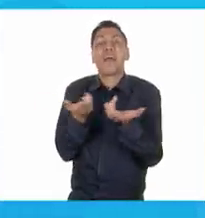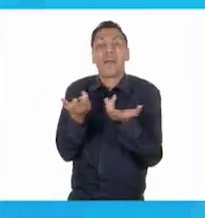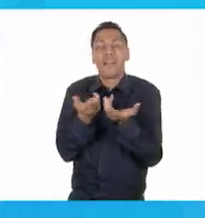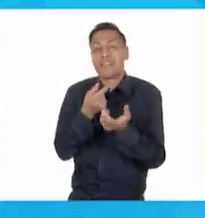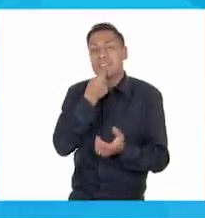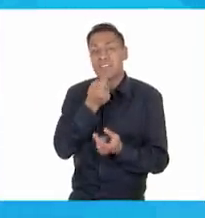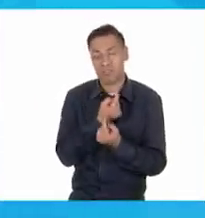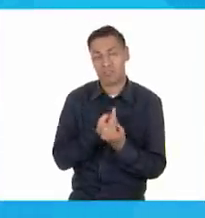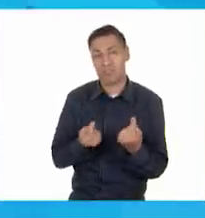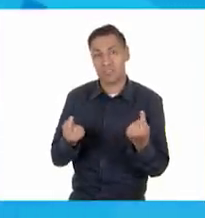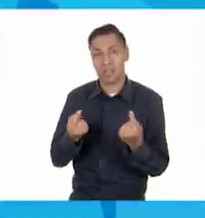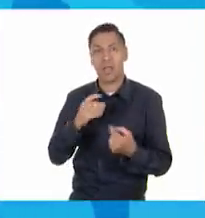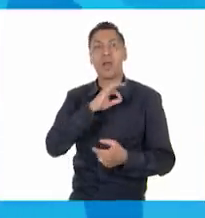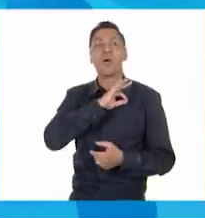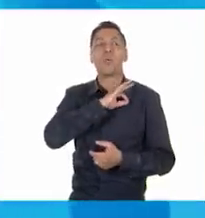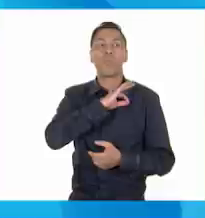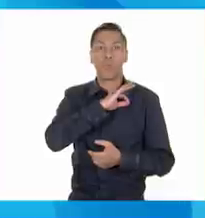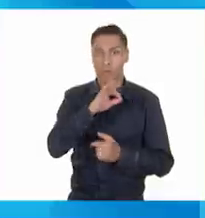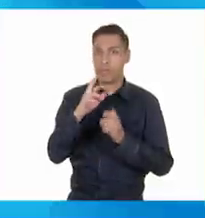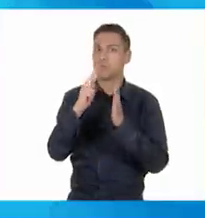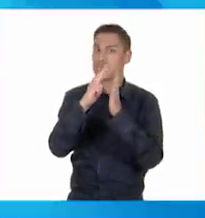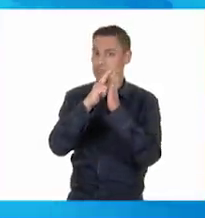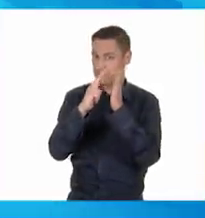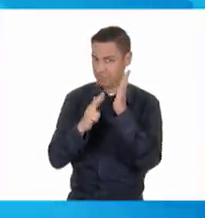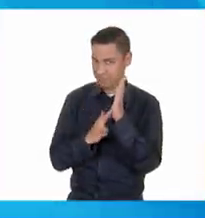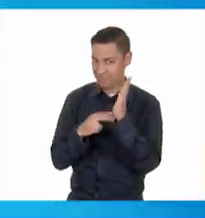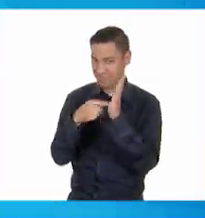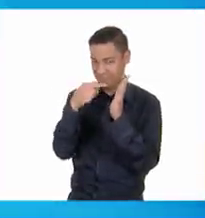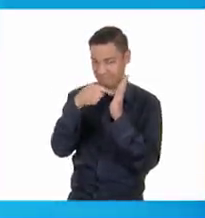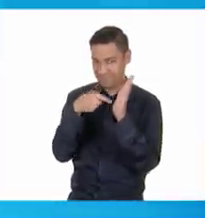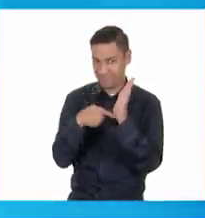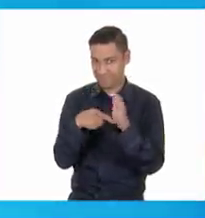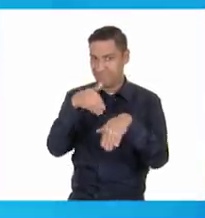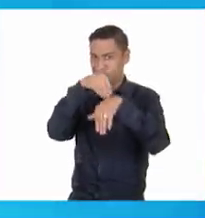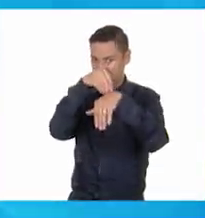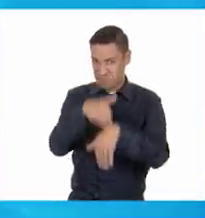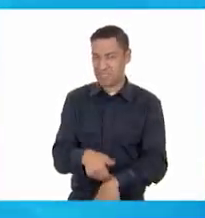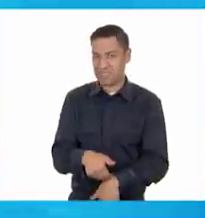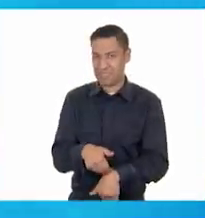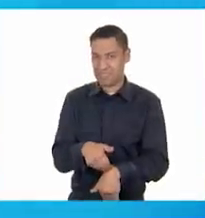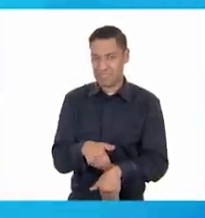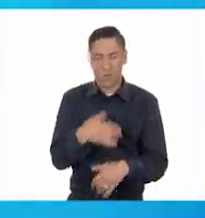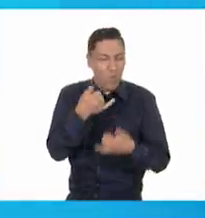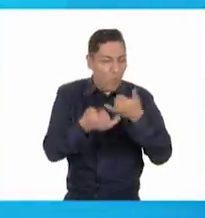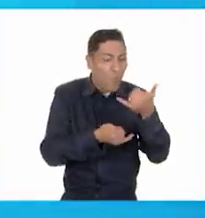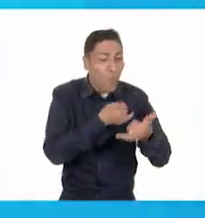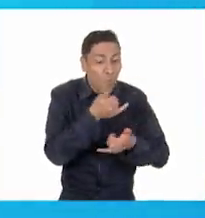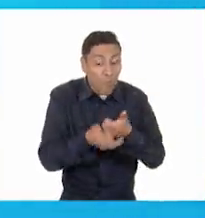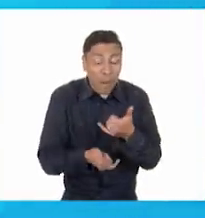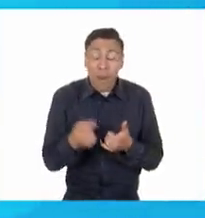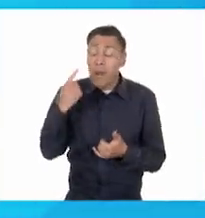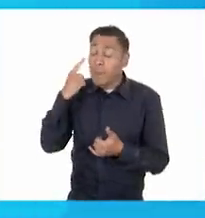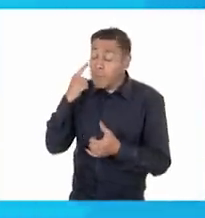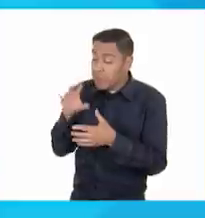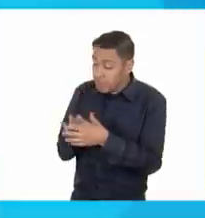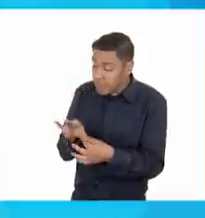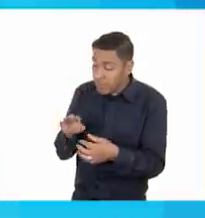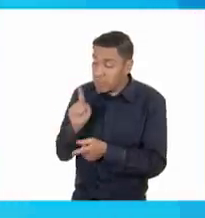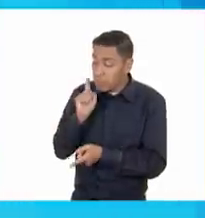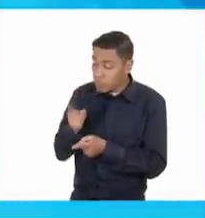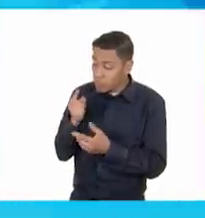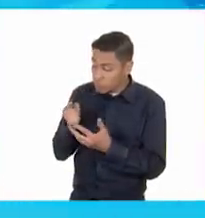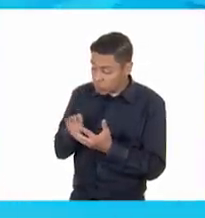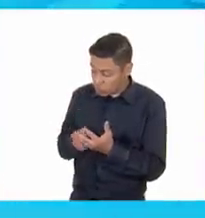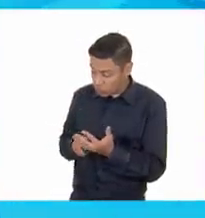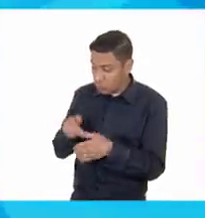es que ya pueden seguir reglas. Ya les puedes explicar cómo es un juego y ya puede jugar o adentrarse en el juego. U